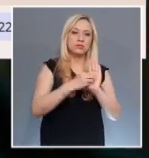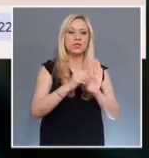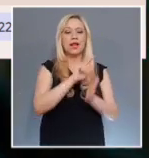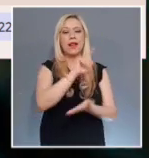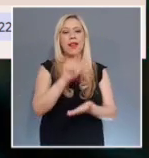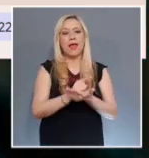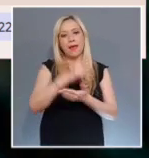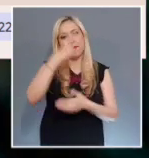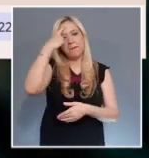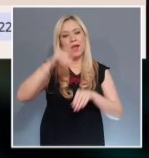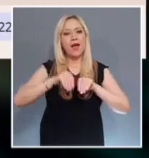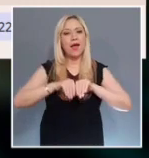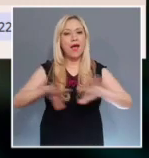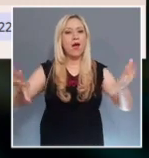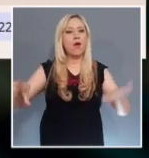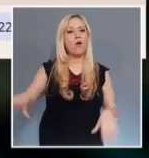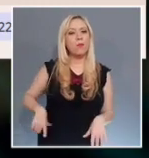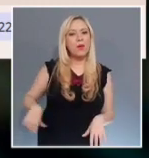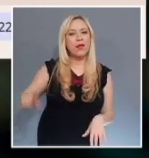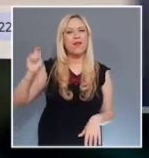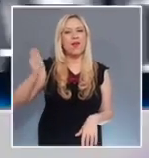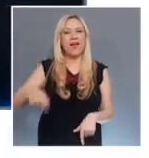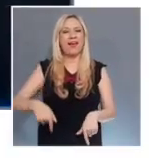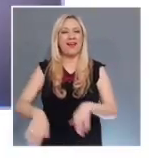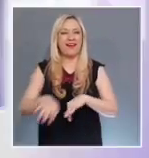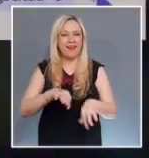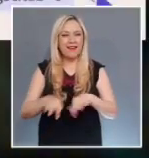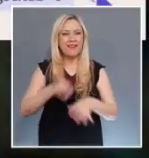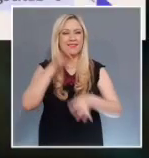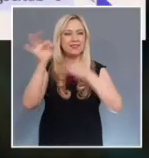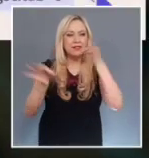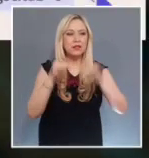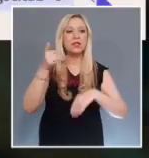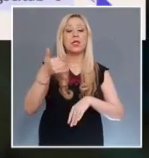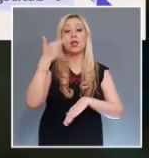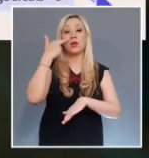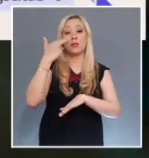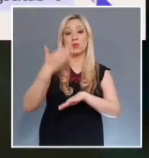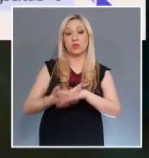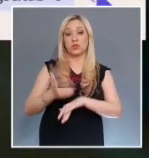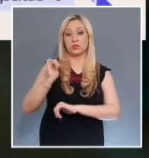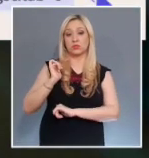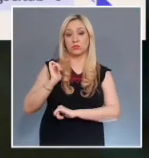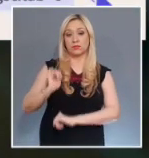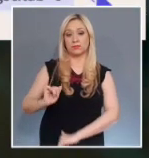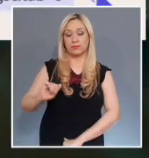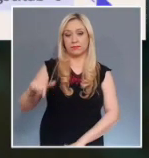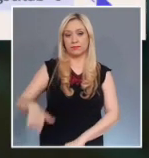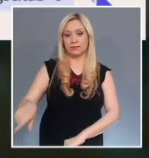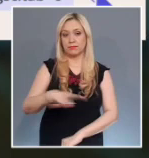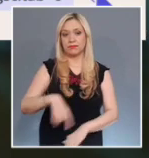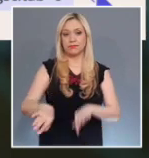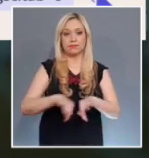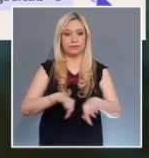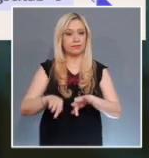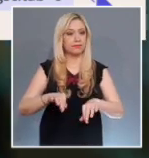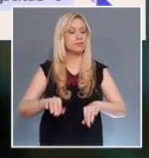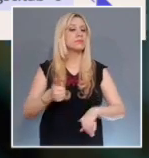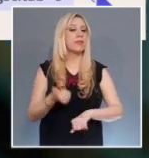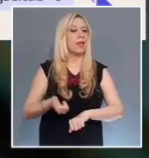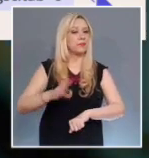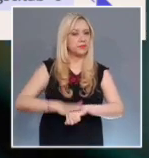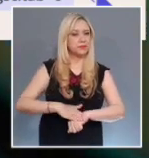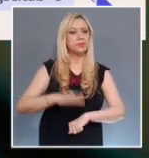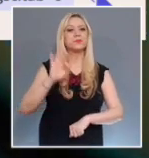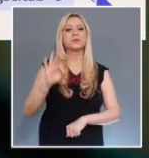y de responsabilidades administrativas. El segundo se publicó el 2 de marzo pasado y modificó las leyes